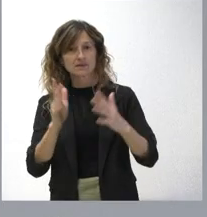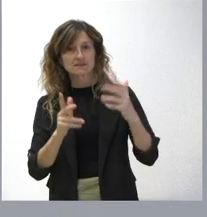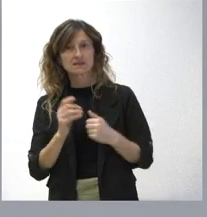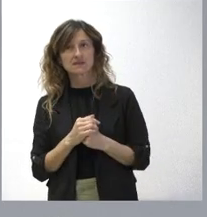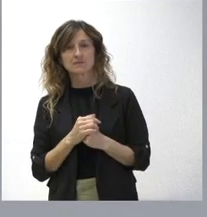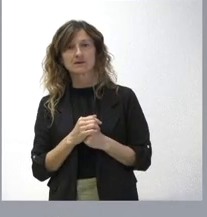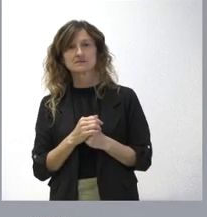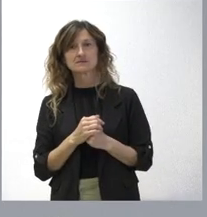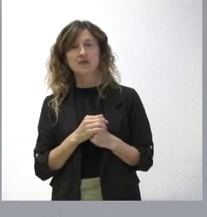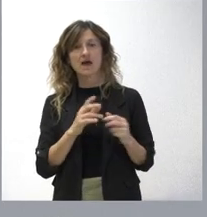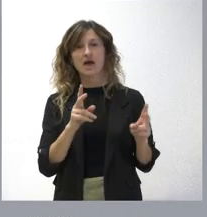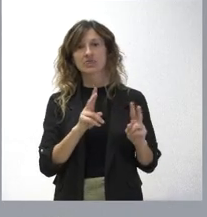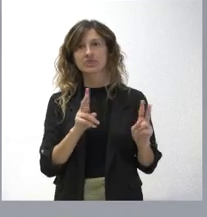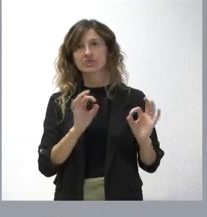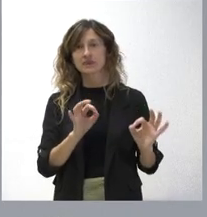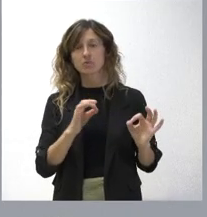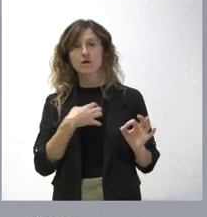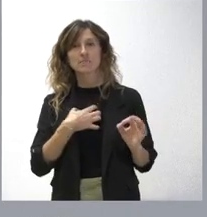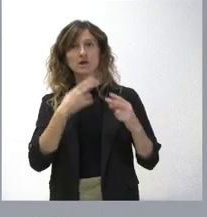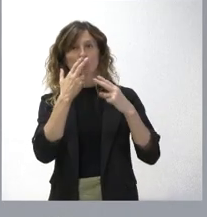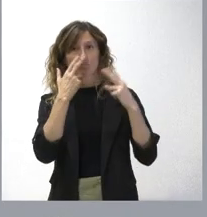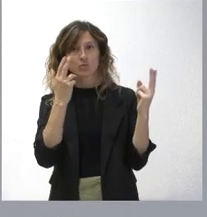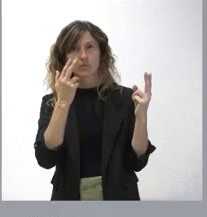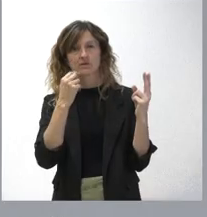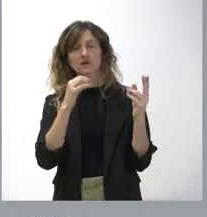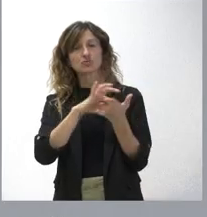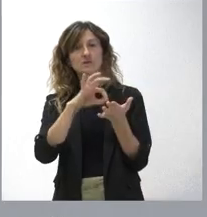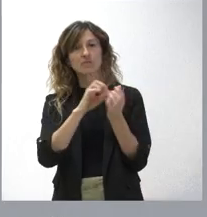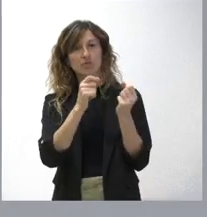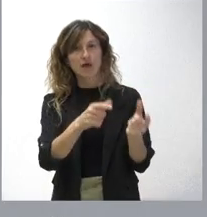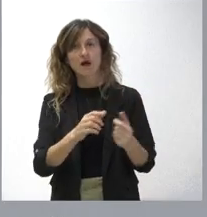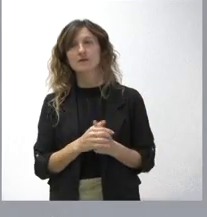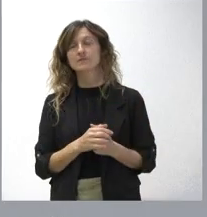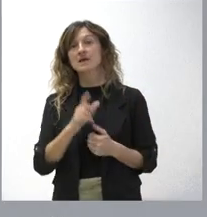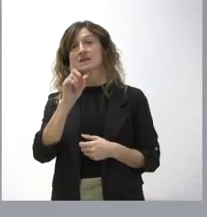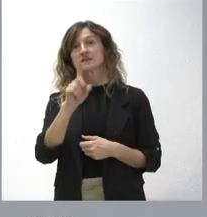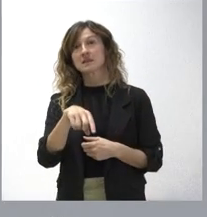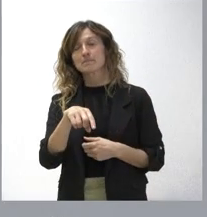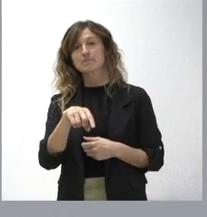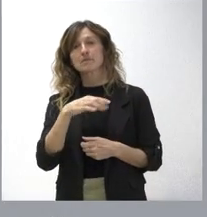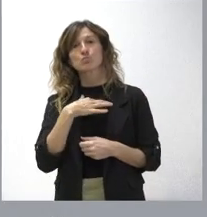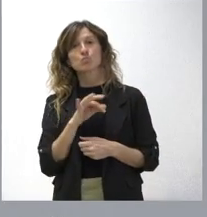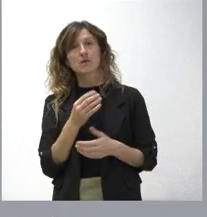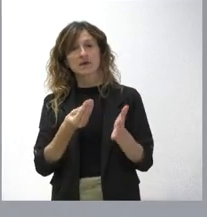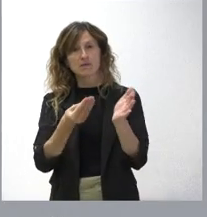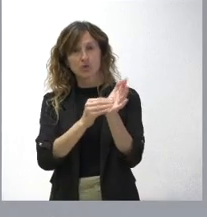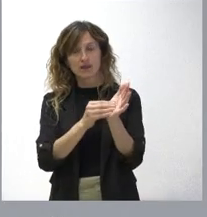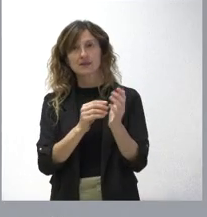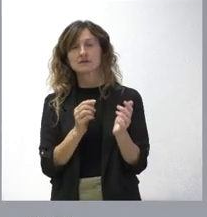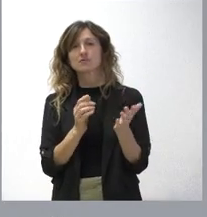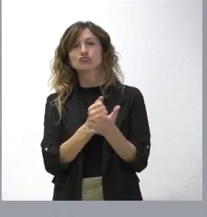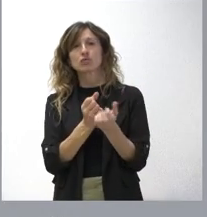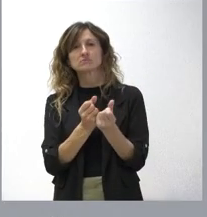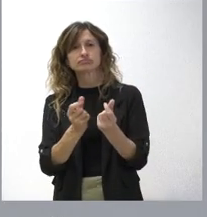de la de activo, en la que el empleado público, el funcionario, está prestando servicios. También, de forma expresa, se contemplan todas las